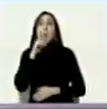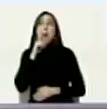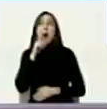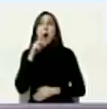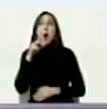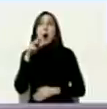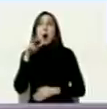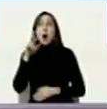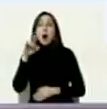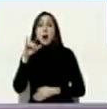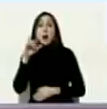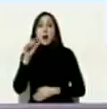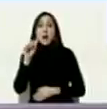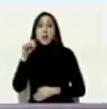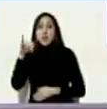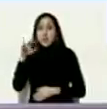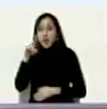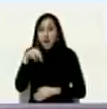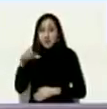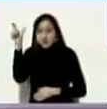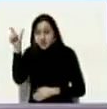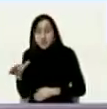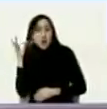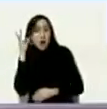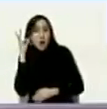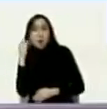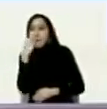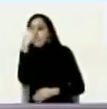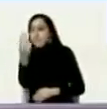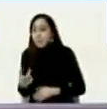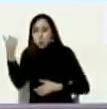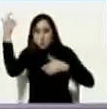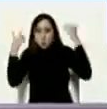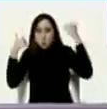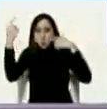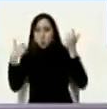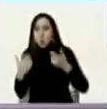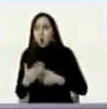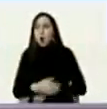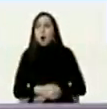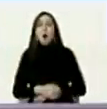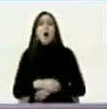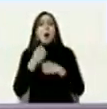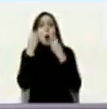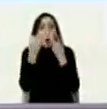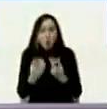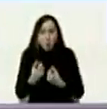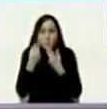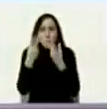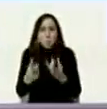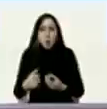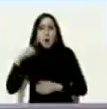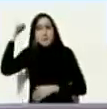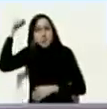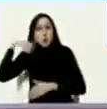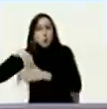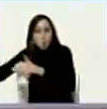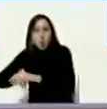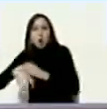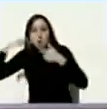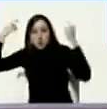Donald Reinhardt visitó al comandante Chávez él lo contó en muchas oportunidades investiguen esos videos están por ahí